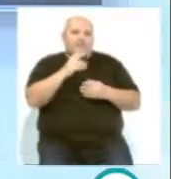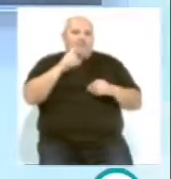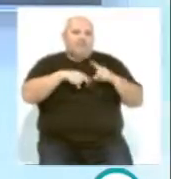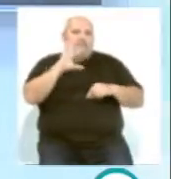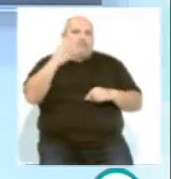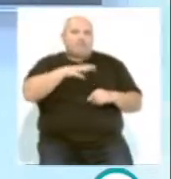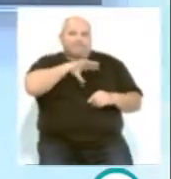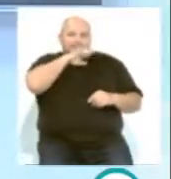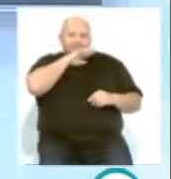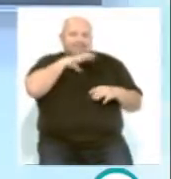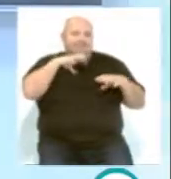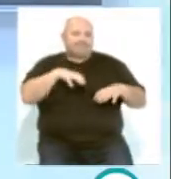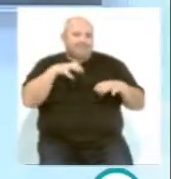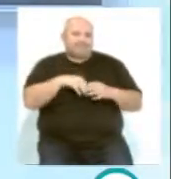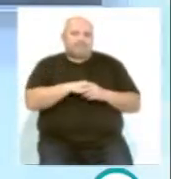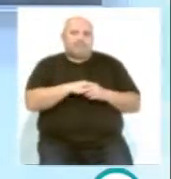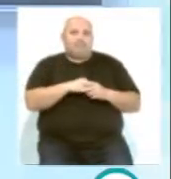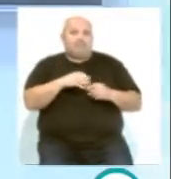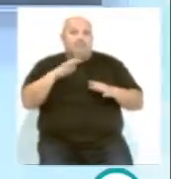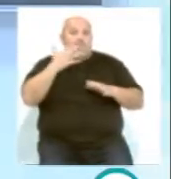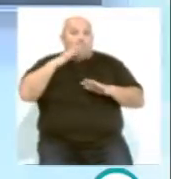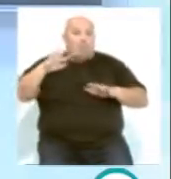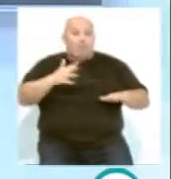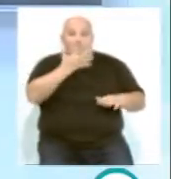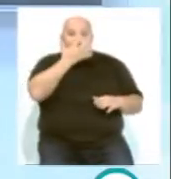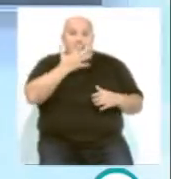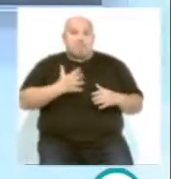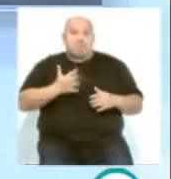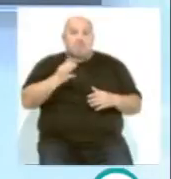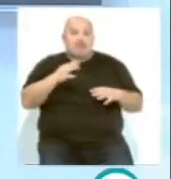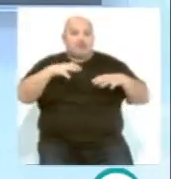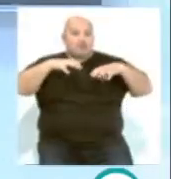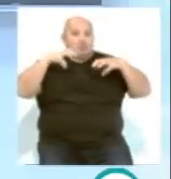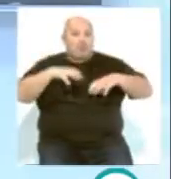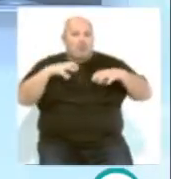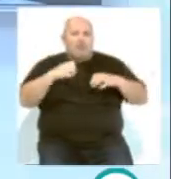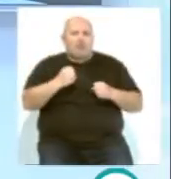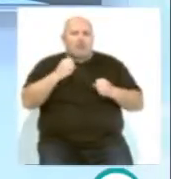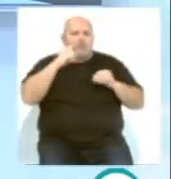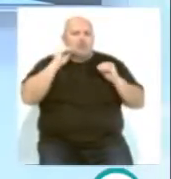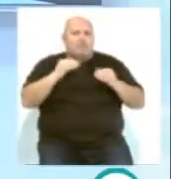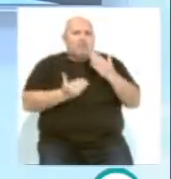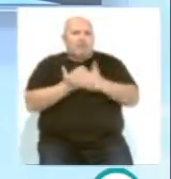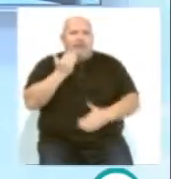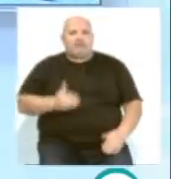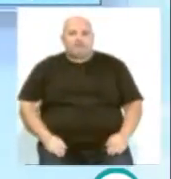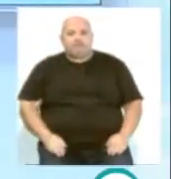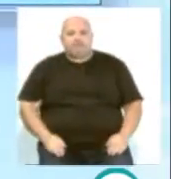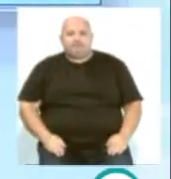del mal tiempo y la inestabilidad. Las fuertes rachas de viento acompañadas de precipitaciones serán más notables por la mañana.